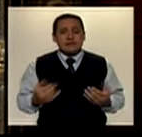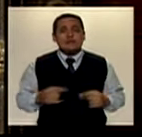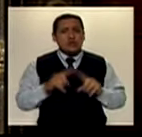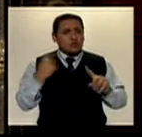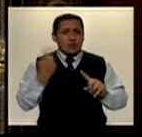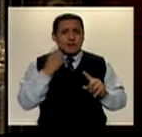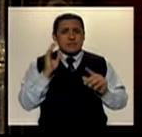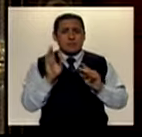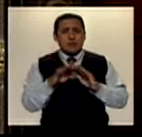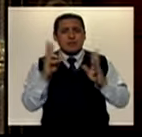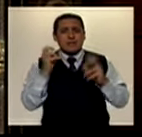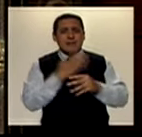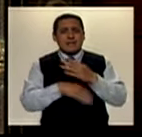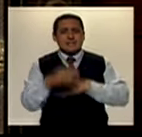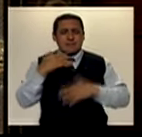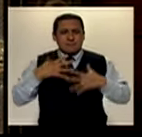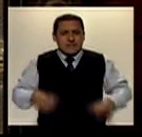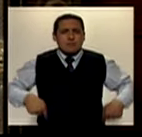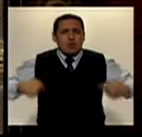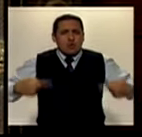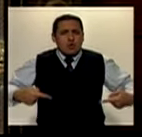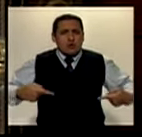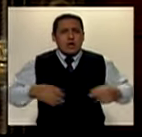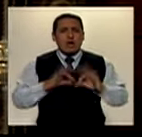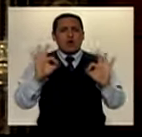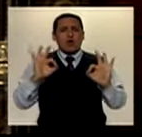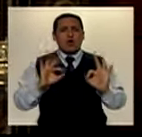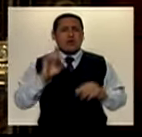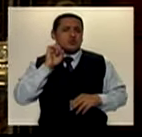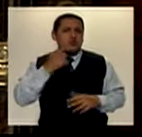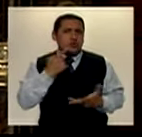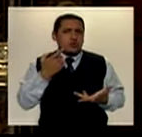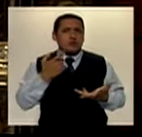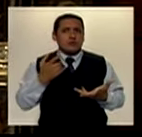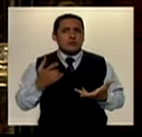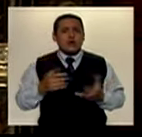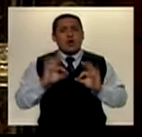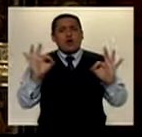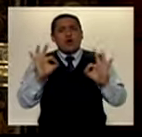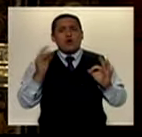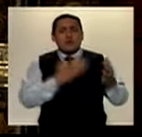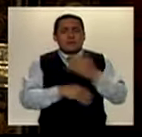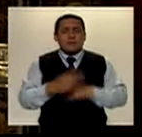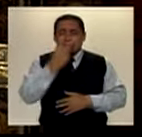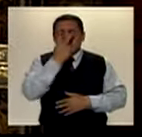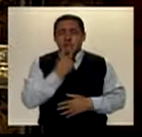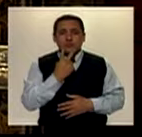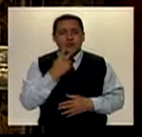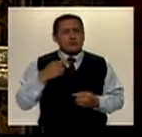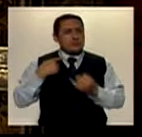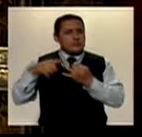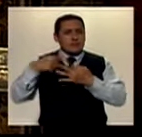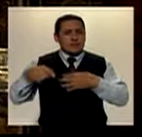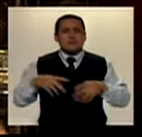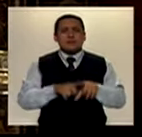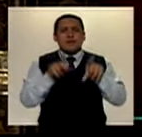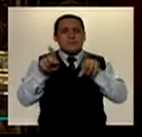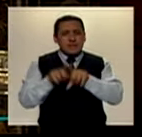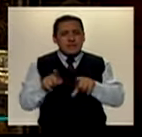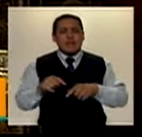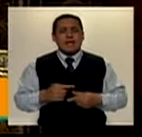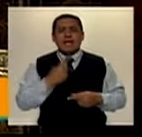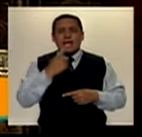solamente en materia de discapacidad motora o discapacidad auditiva, discapacidad visual. En todas las áreas de Sino también